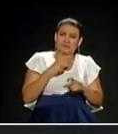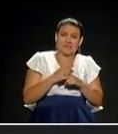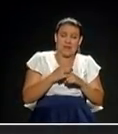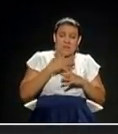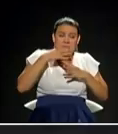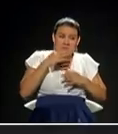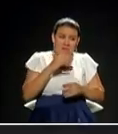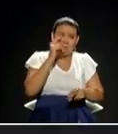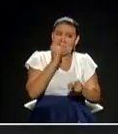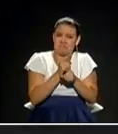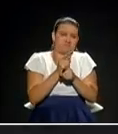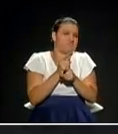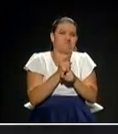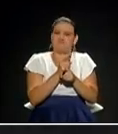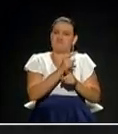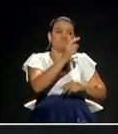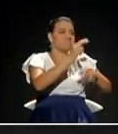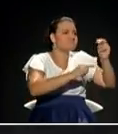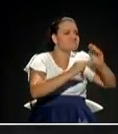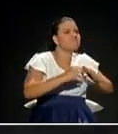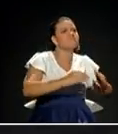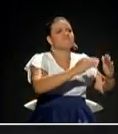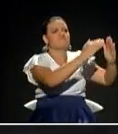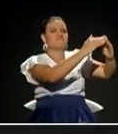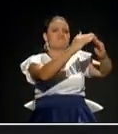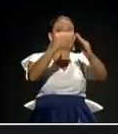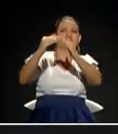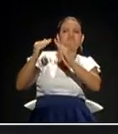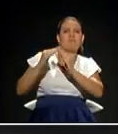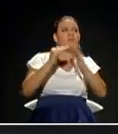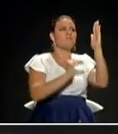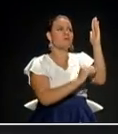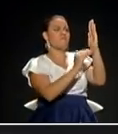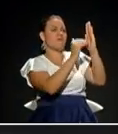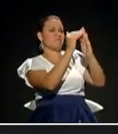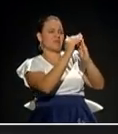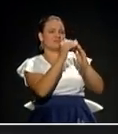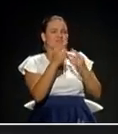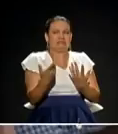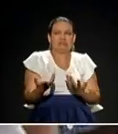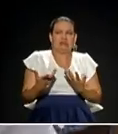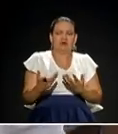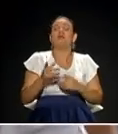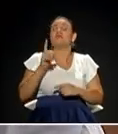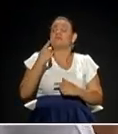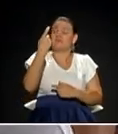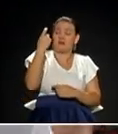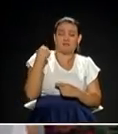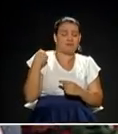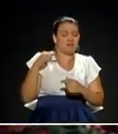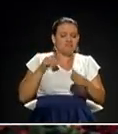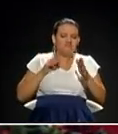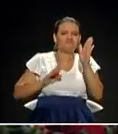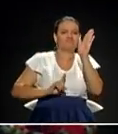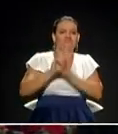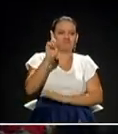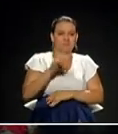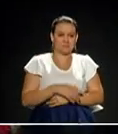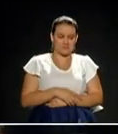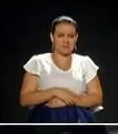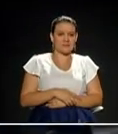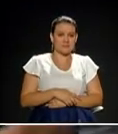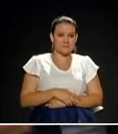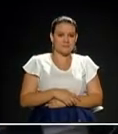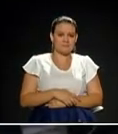eso hay que reconocerlo. Hay que hacer y avanzar muy rápidamente con esa propuesta que he mencionado, con cambios institucionales, velocidad en los trámites